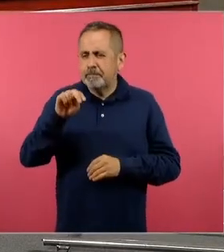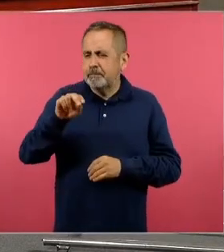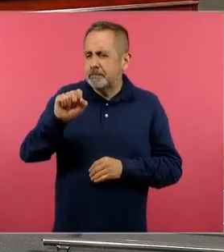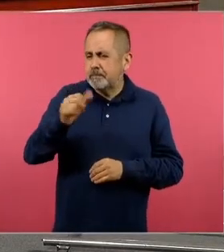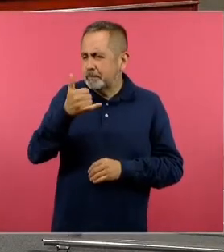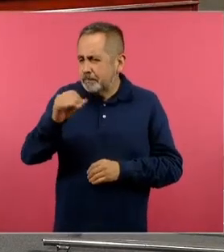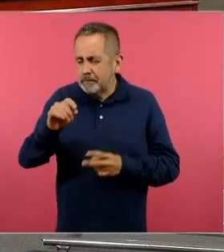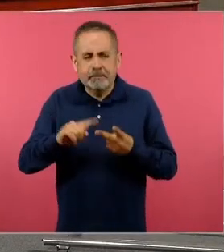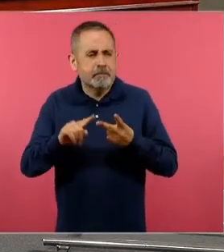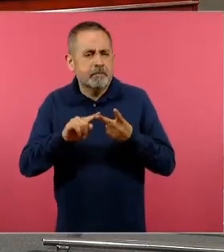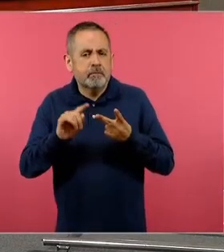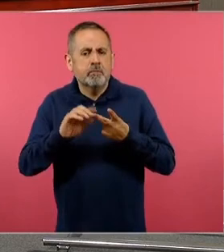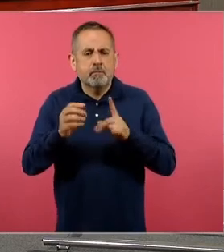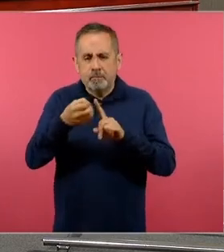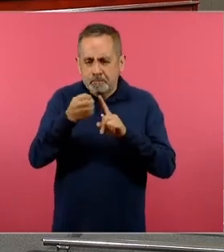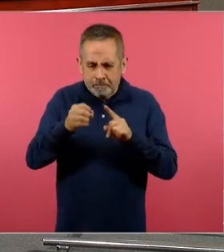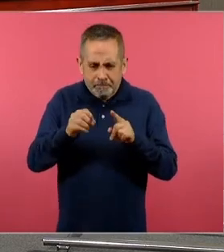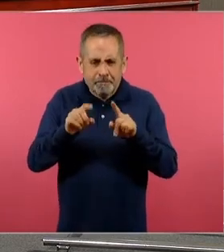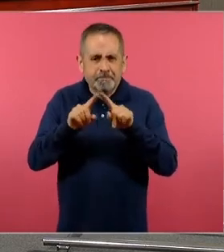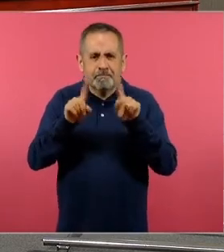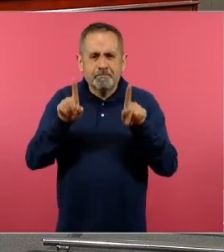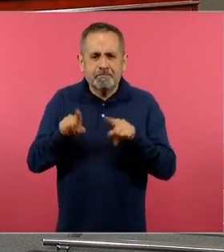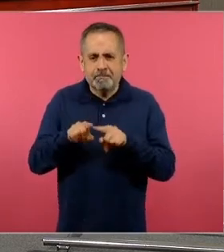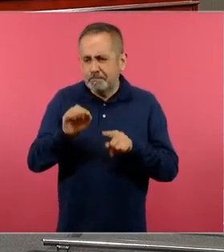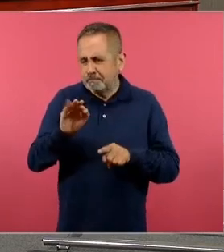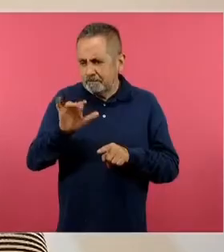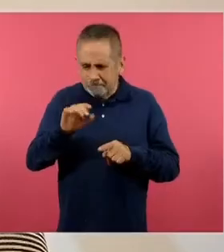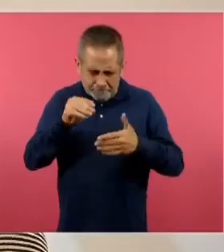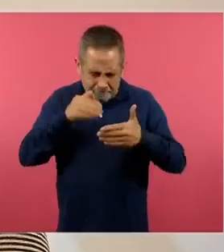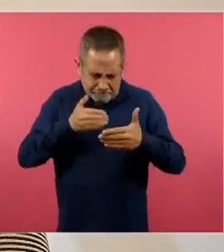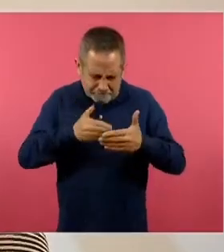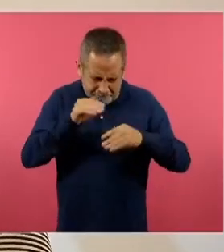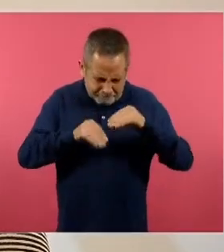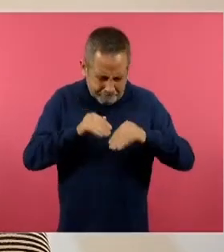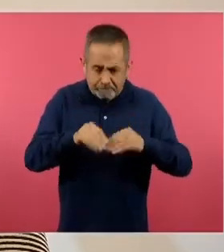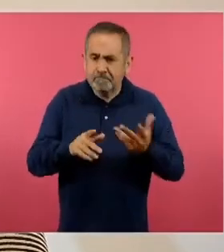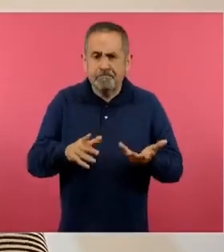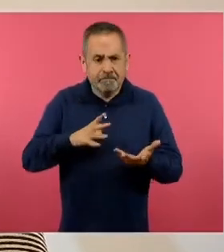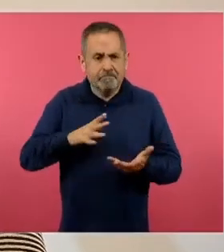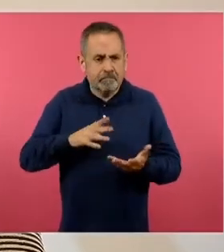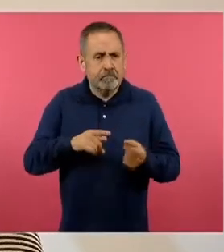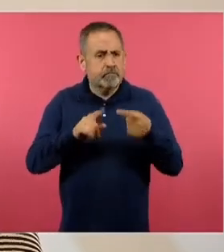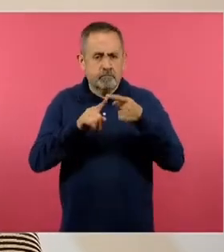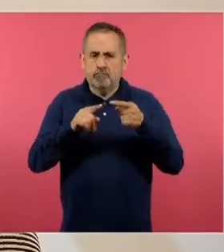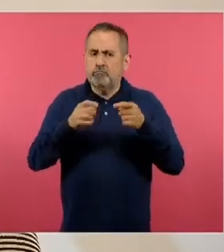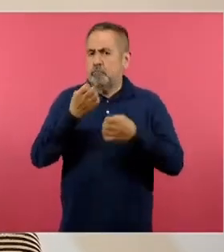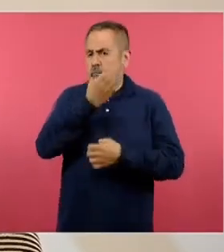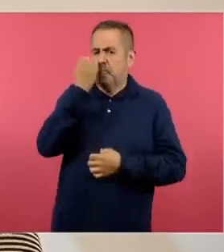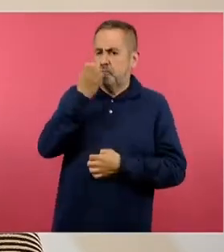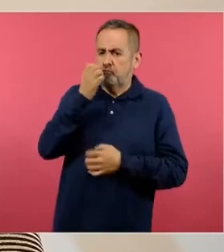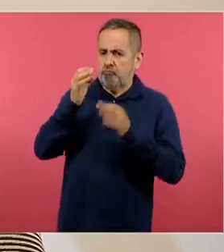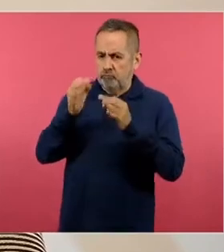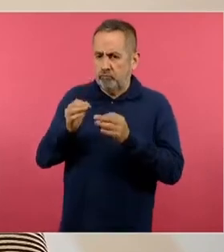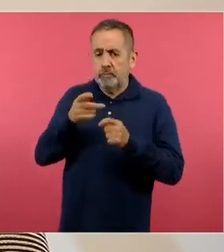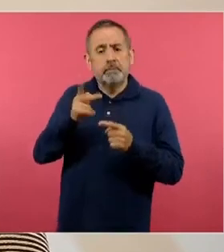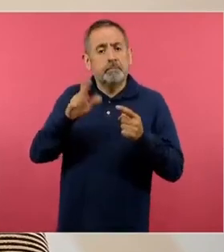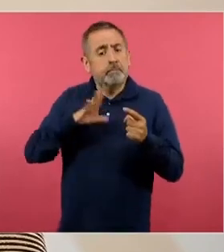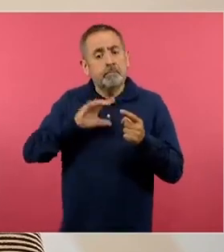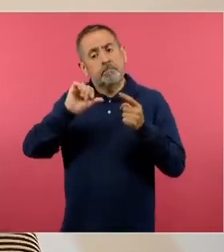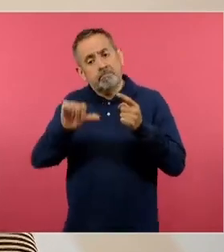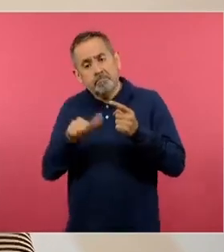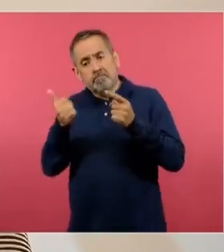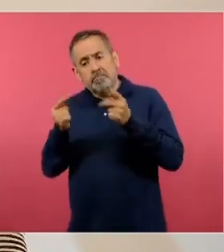organización de información en fichas, etcétera, pero existen otros muchos lenguajes como lo trabajamos justamente en este campo formativo.